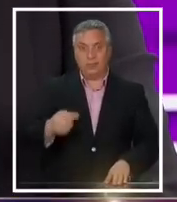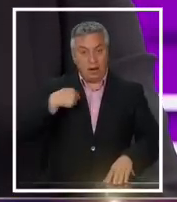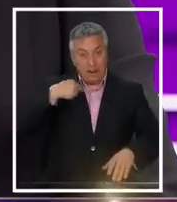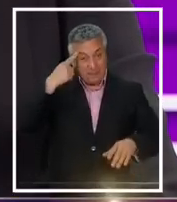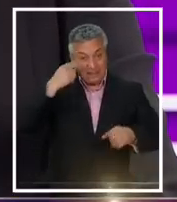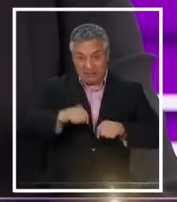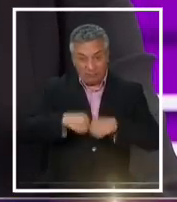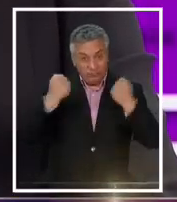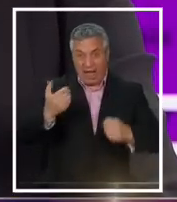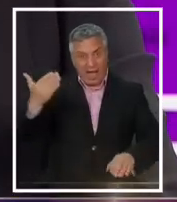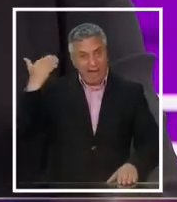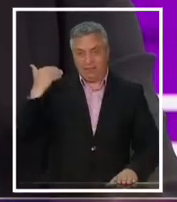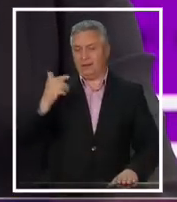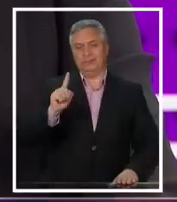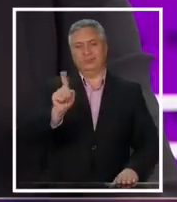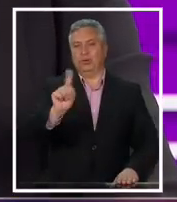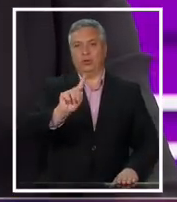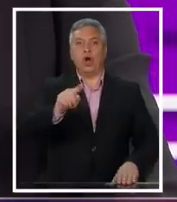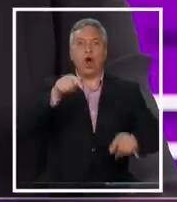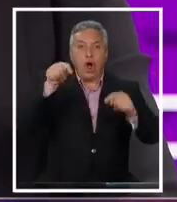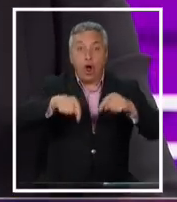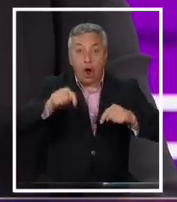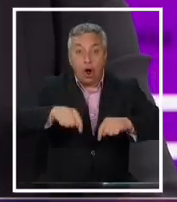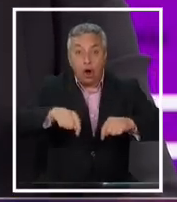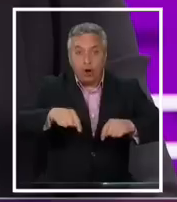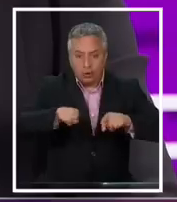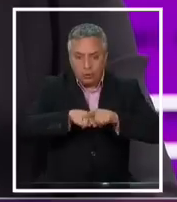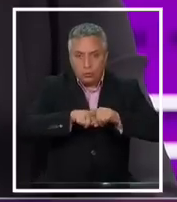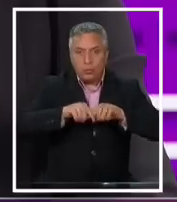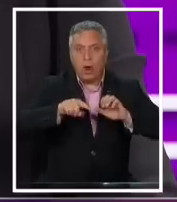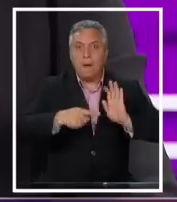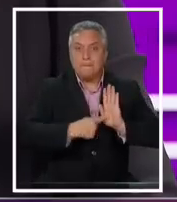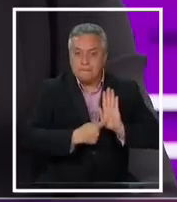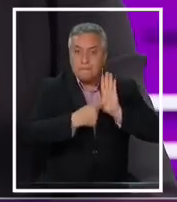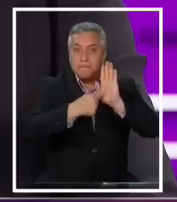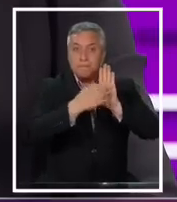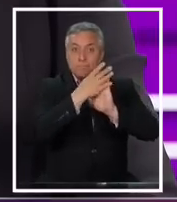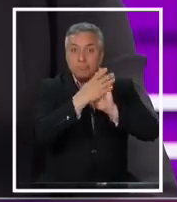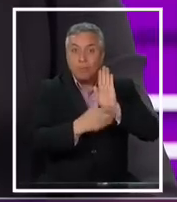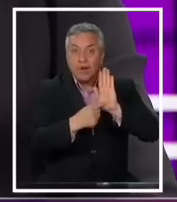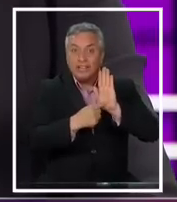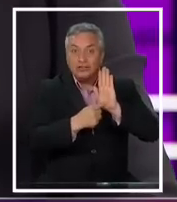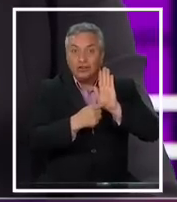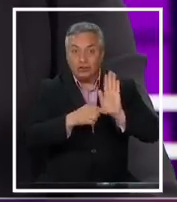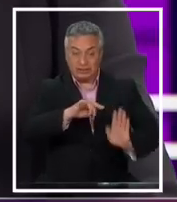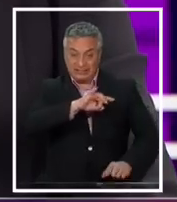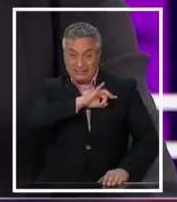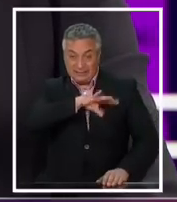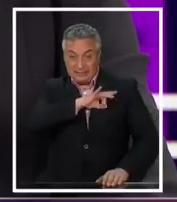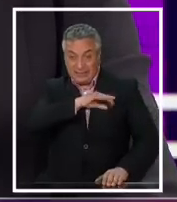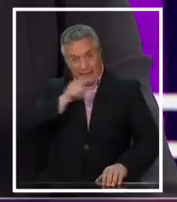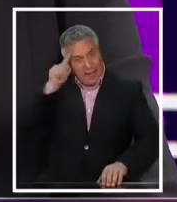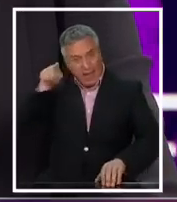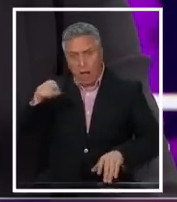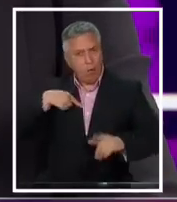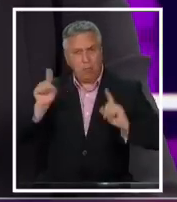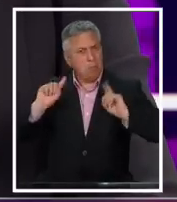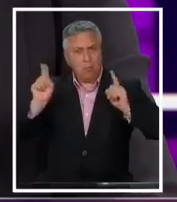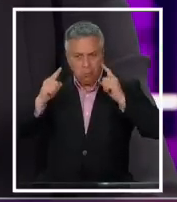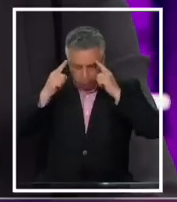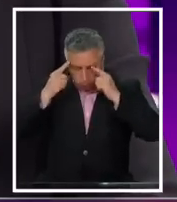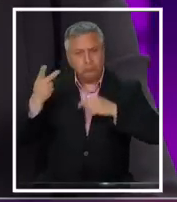fracturado antes. Hoy día estamos divididos frente a una propuesta, no al país que queremos. Yo creo que en el país que queremos